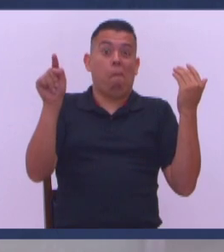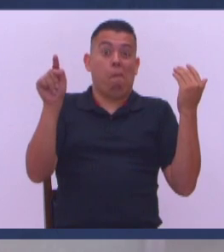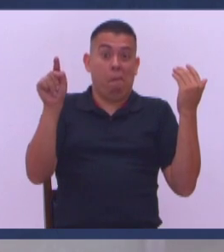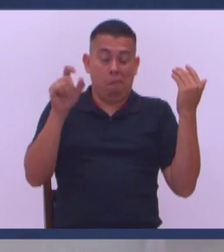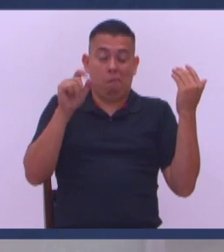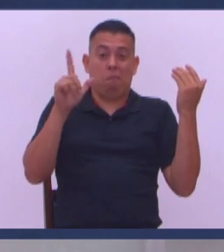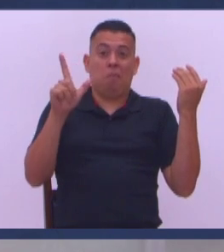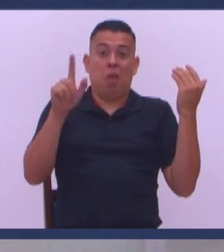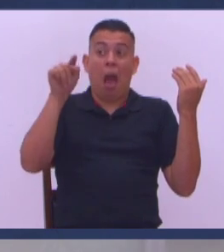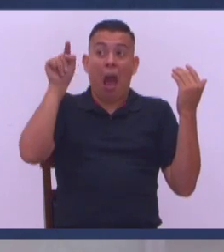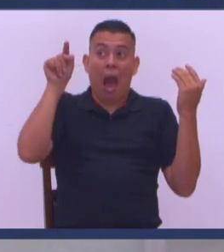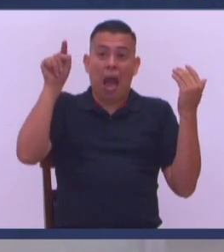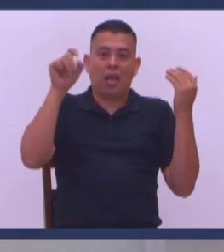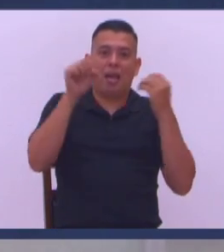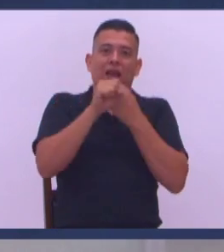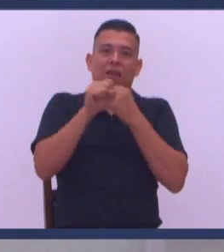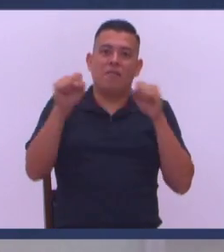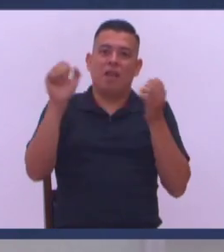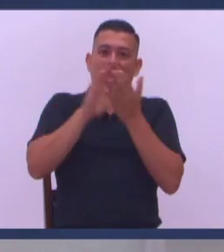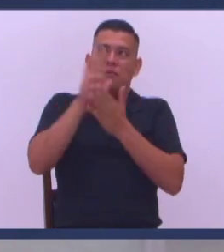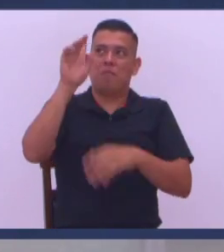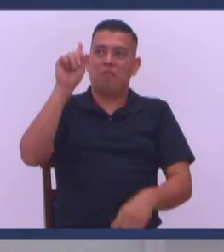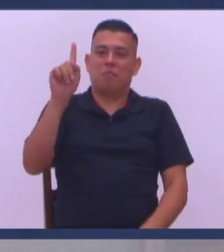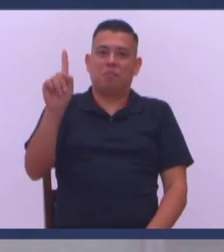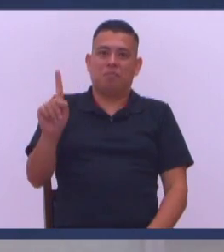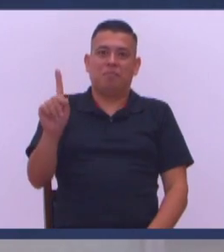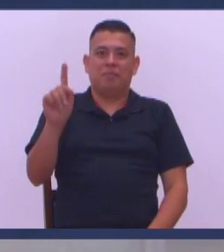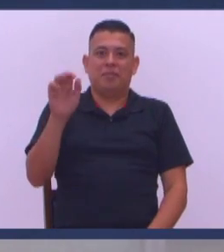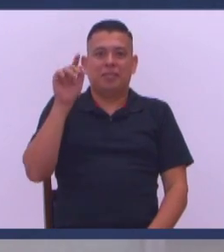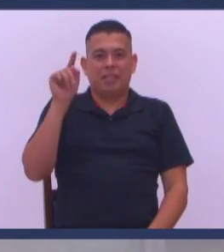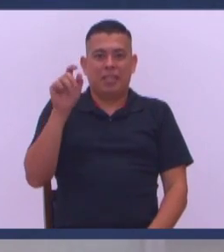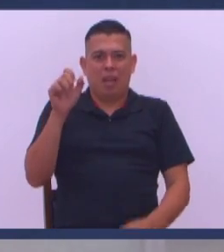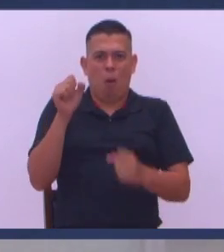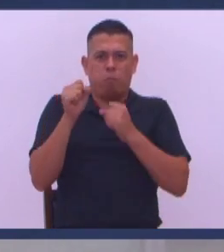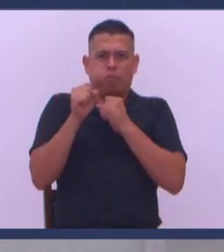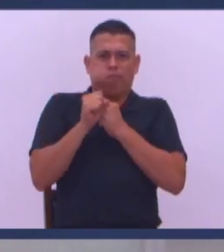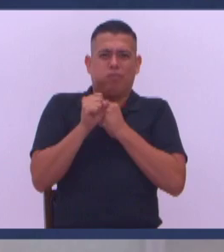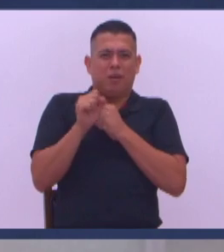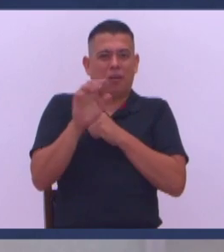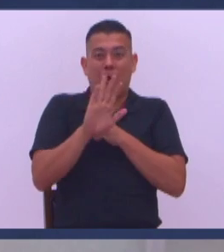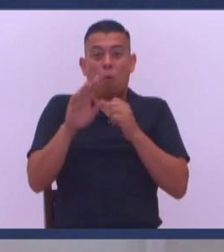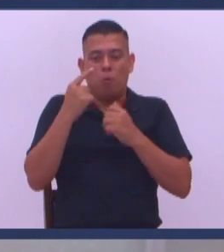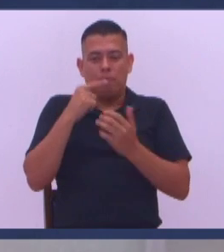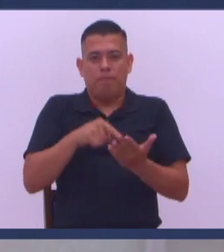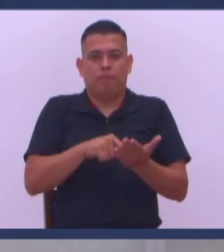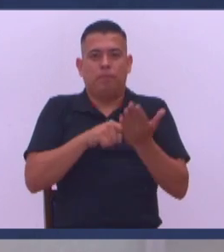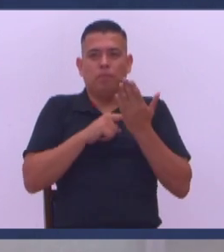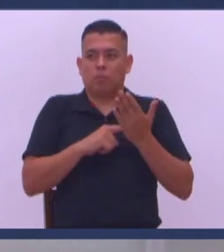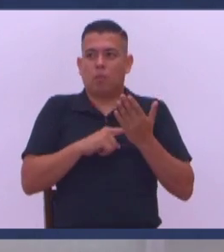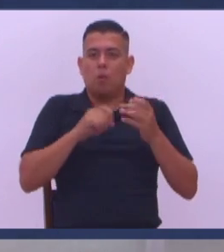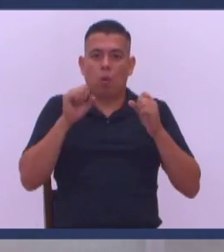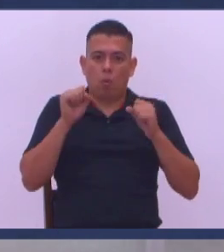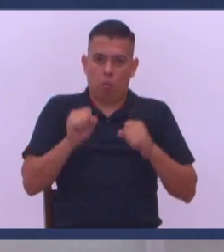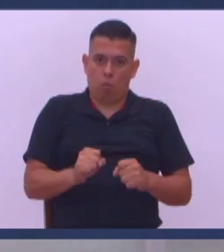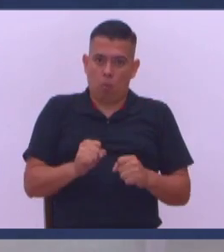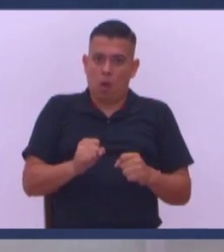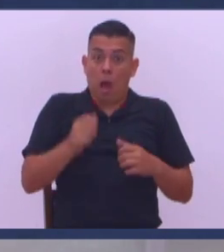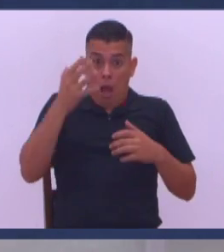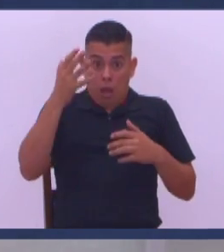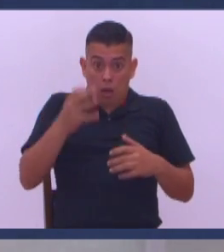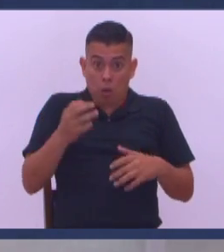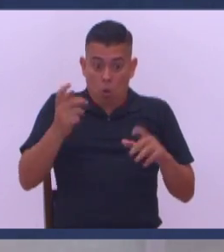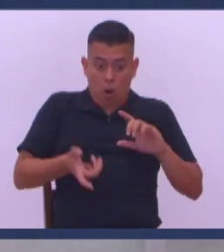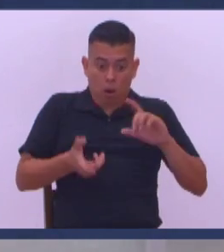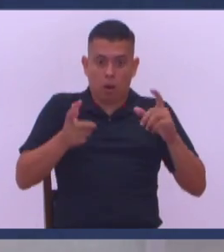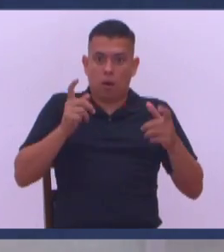libertad Querido Y cuando digo libertad Gloria al Señor Hablo de libertad También de opresión Entonces nos damos cuenta Que no podemos nosotros Creer